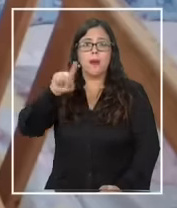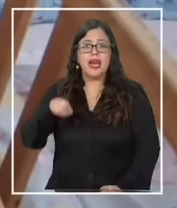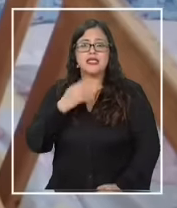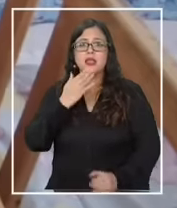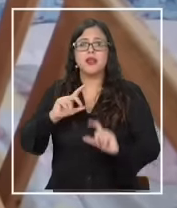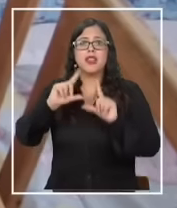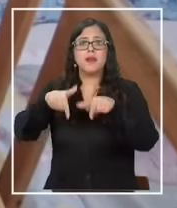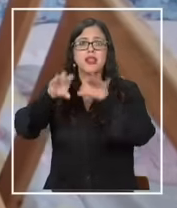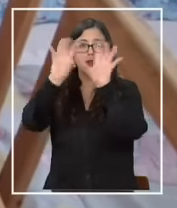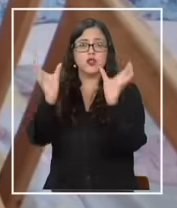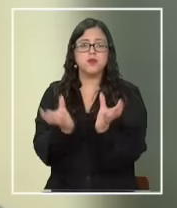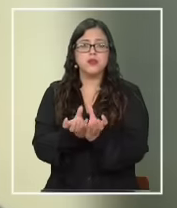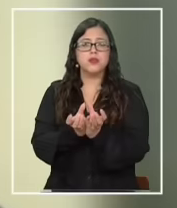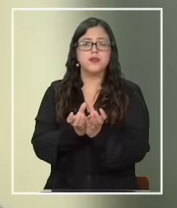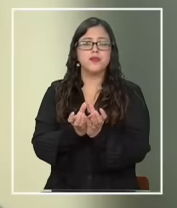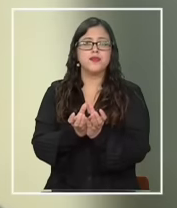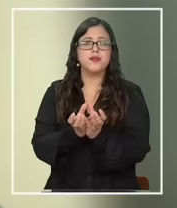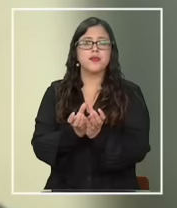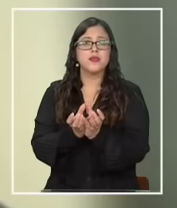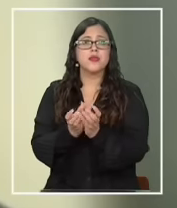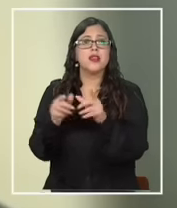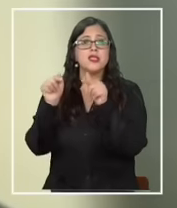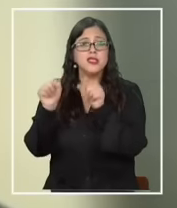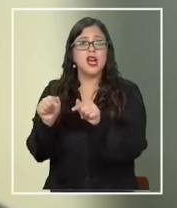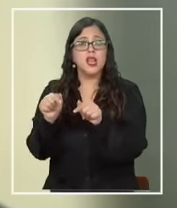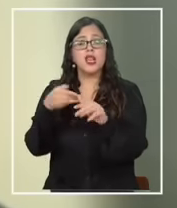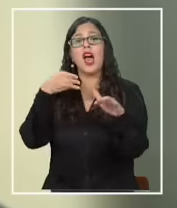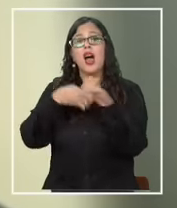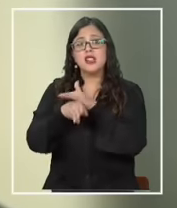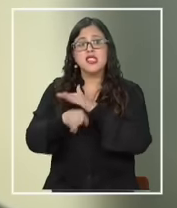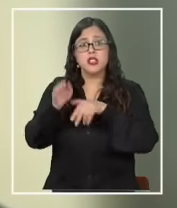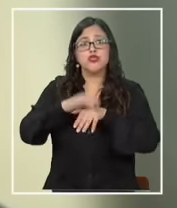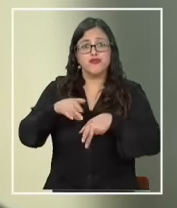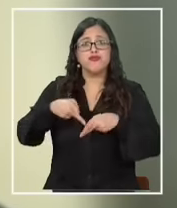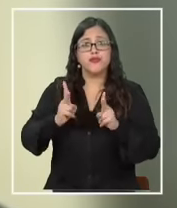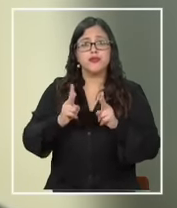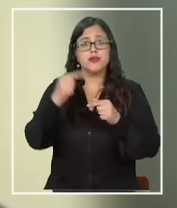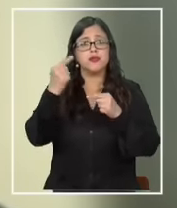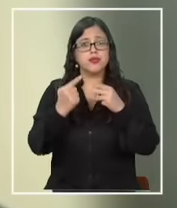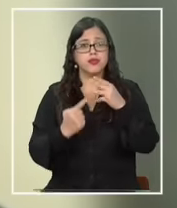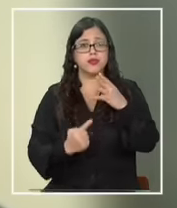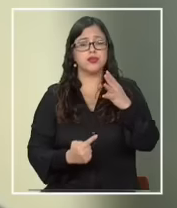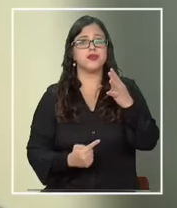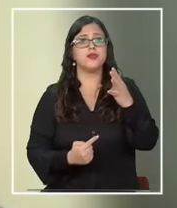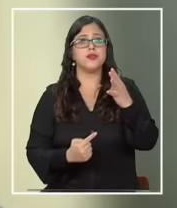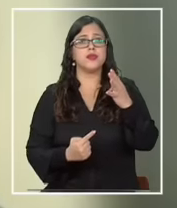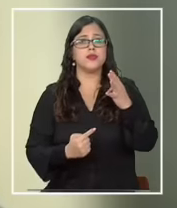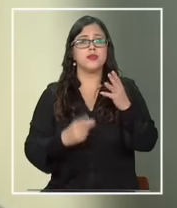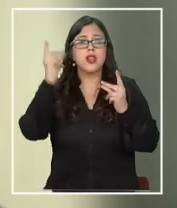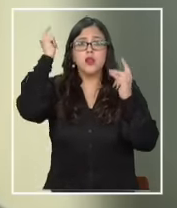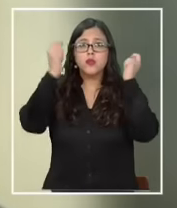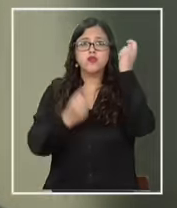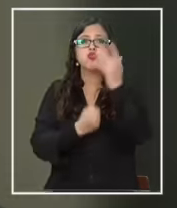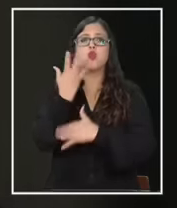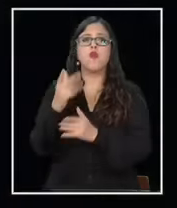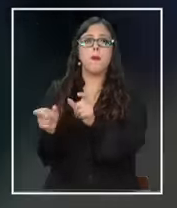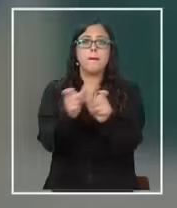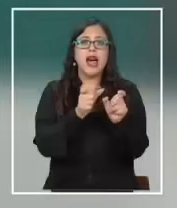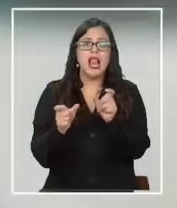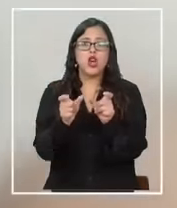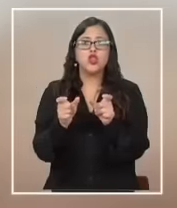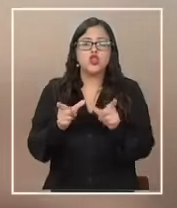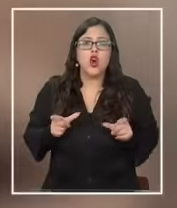de Medicina Global del Sanyud lo cual nos da acceso a numerosas herramientas innovadoras para el manejo del cáncer